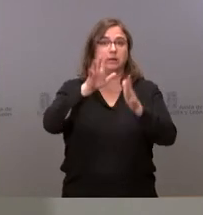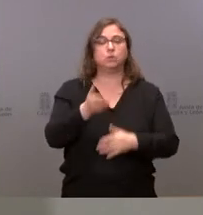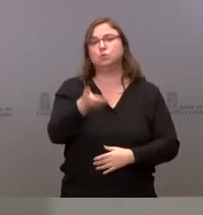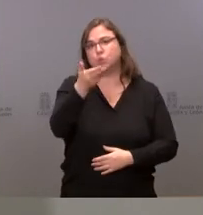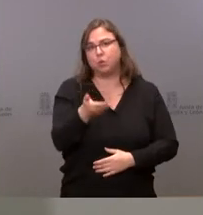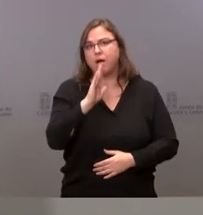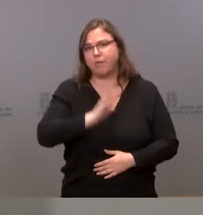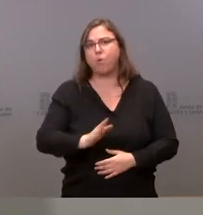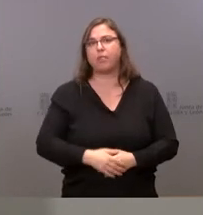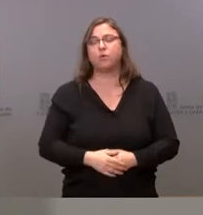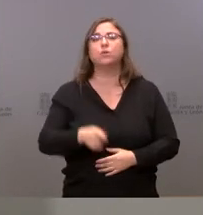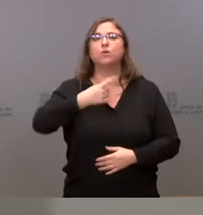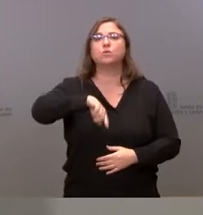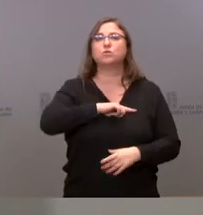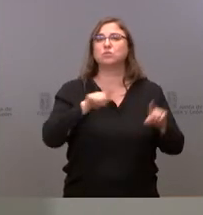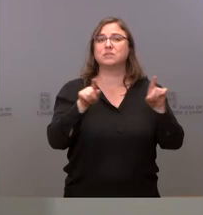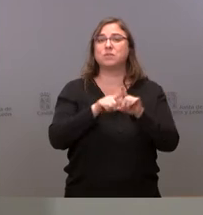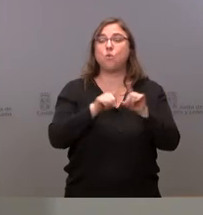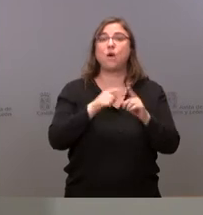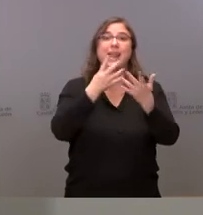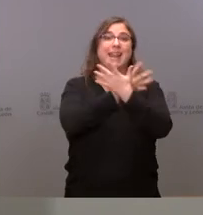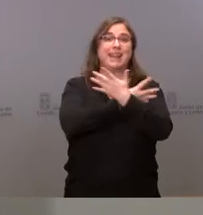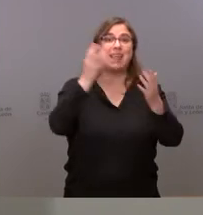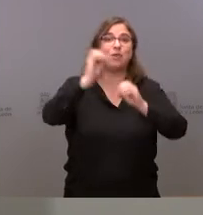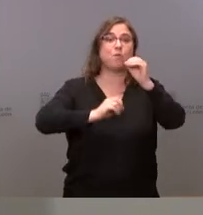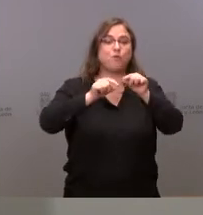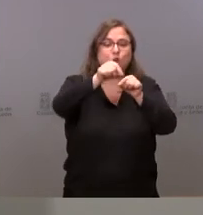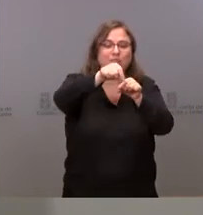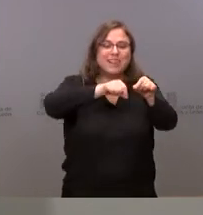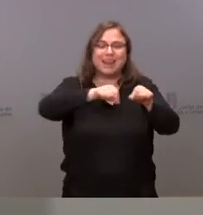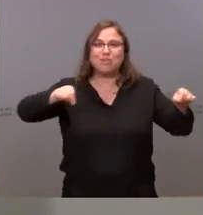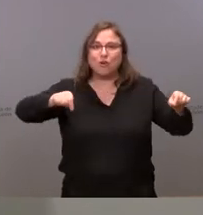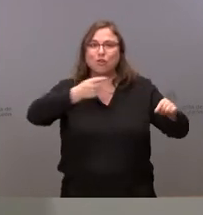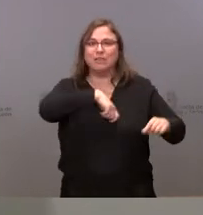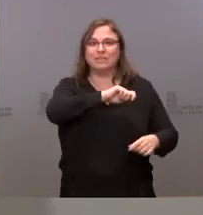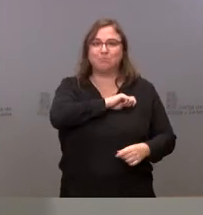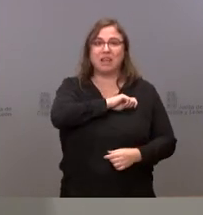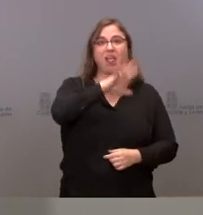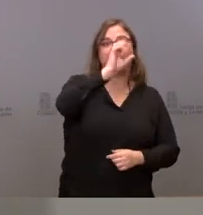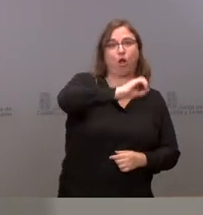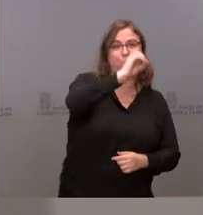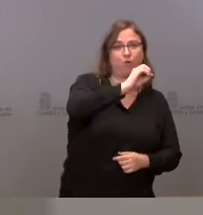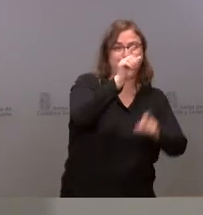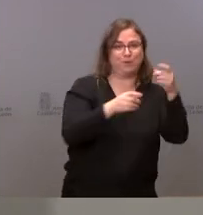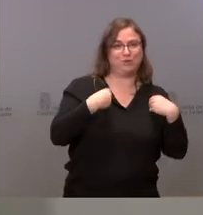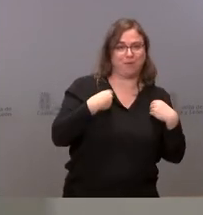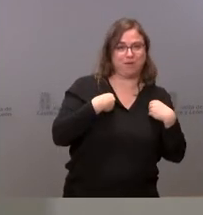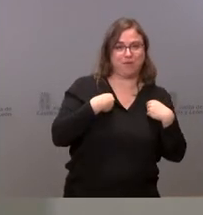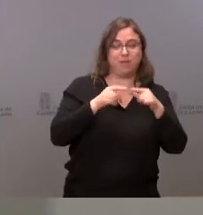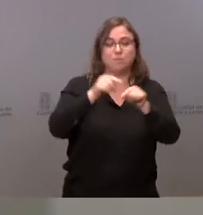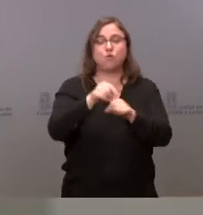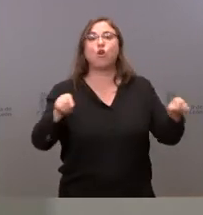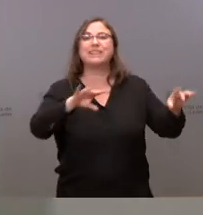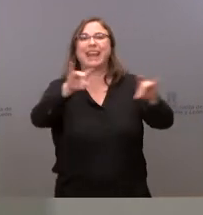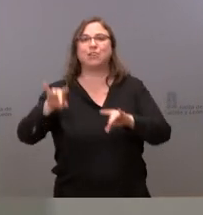oportuno nosotros representamos el 19% de la superficie de España y el 5% de la población vamos a ver qué porcentaje se nos